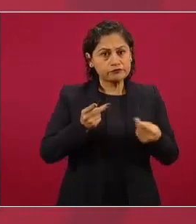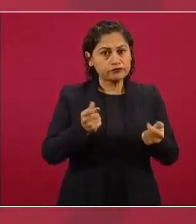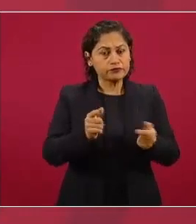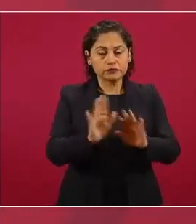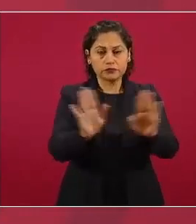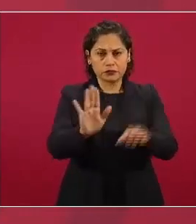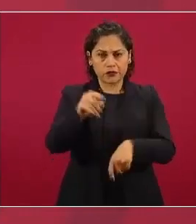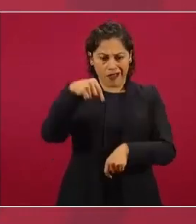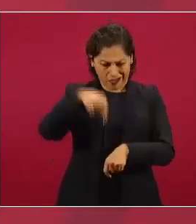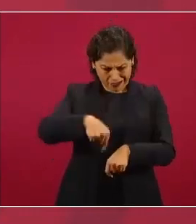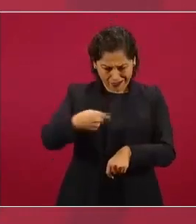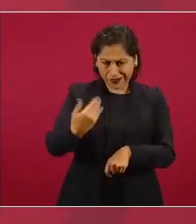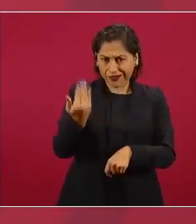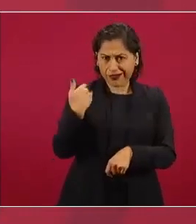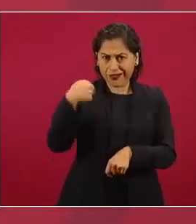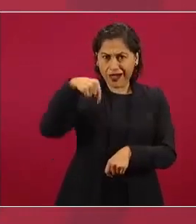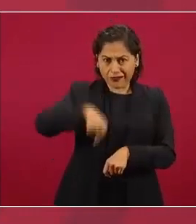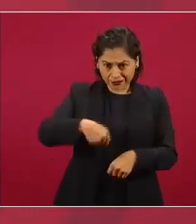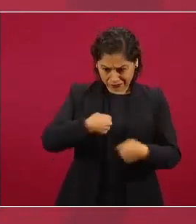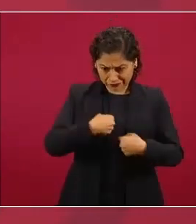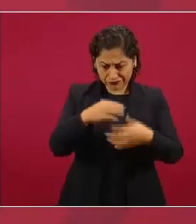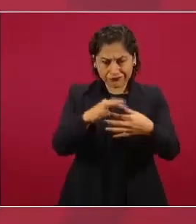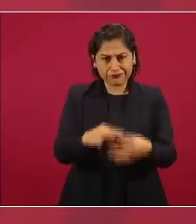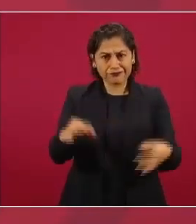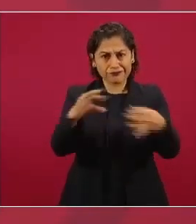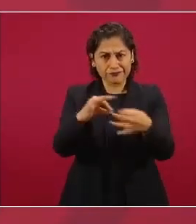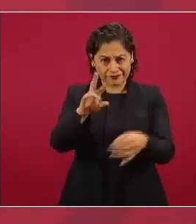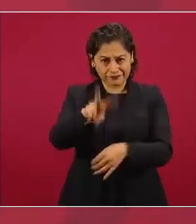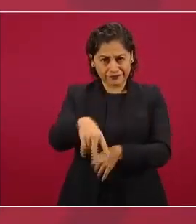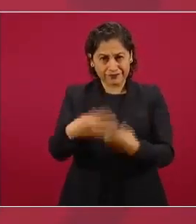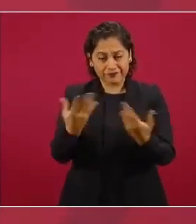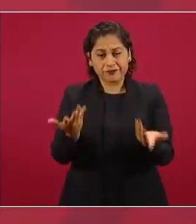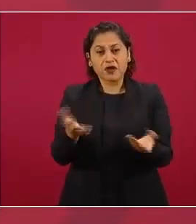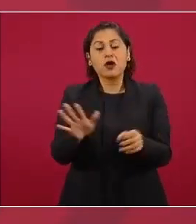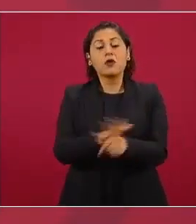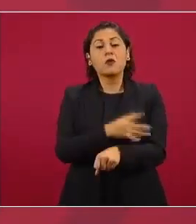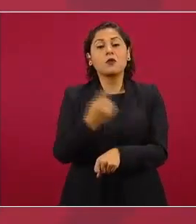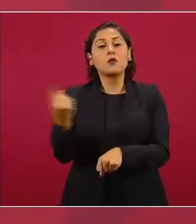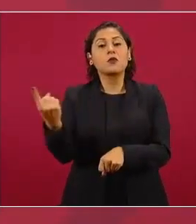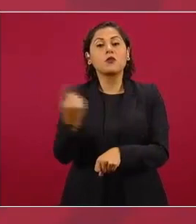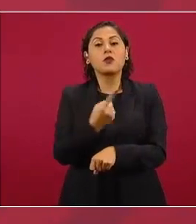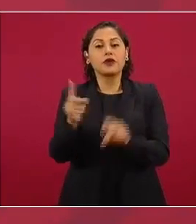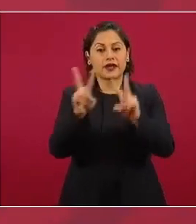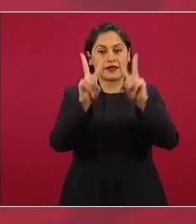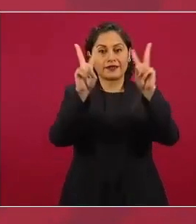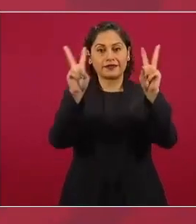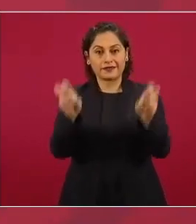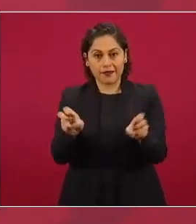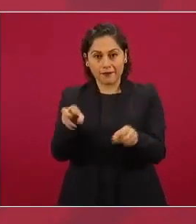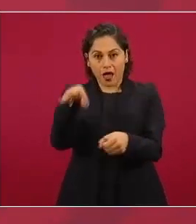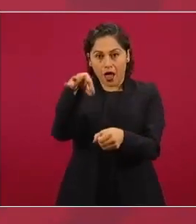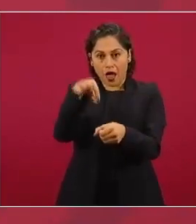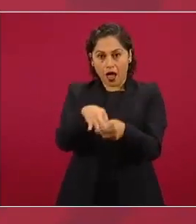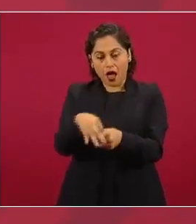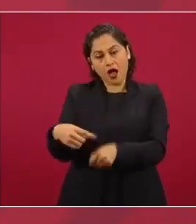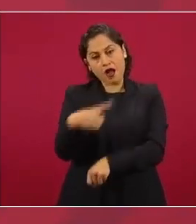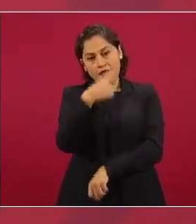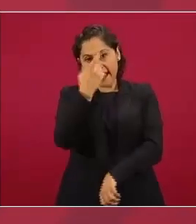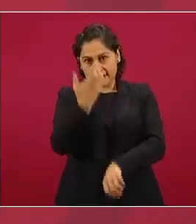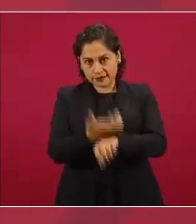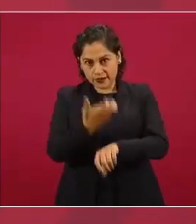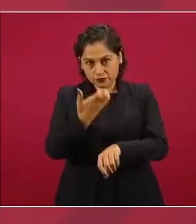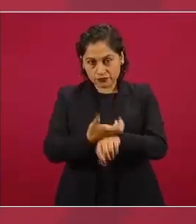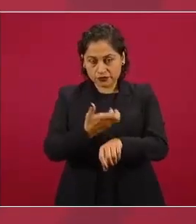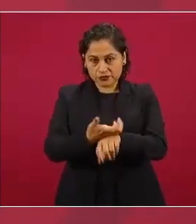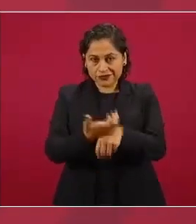dijimos aquí porque estaban de por medio de las elecciones y que no queríamos